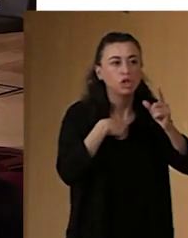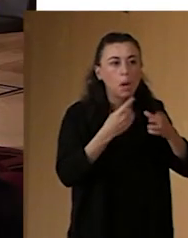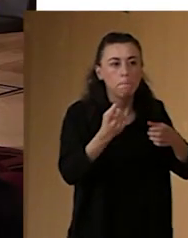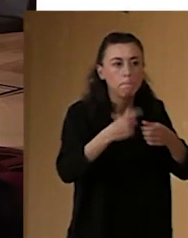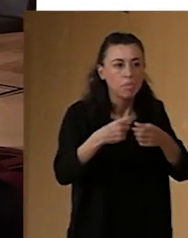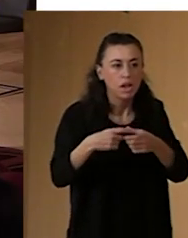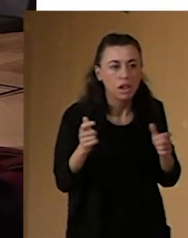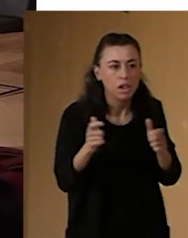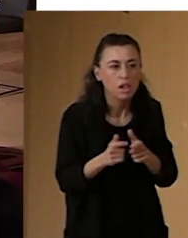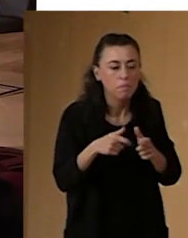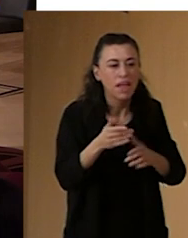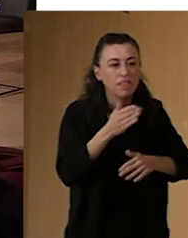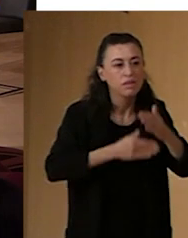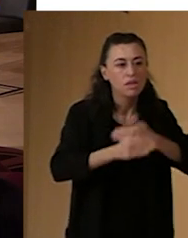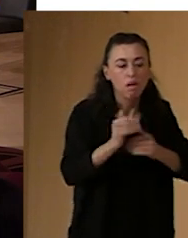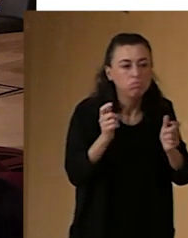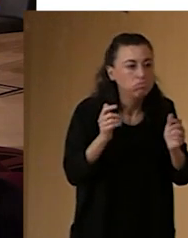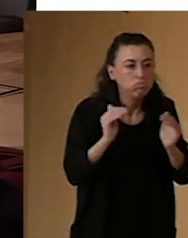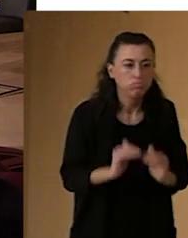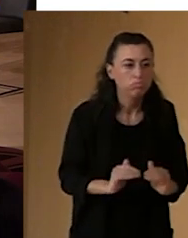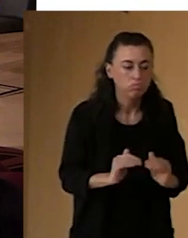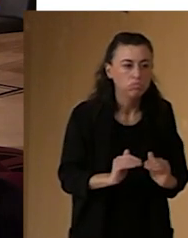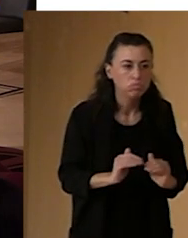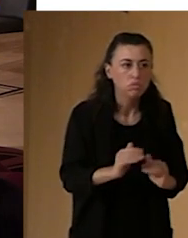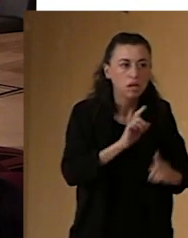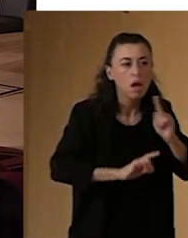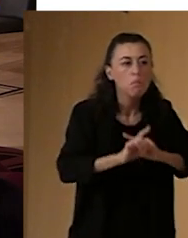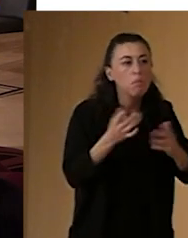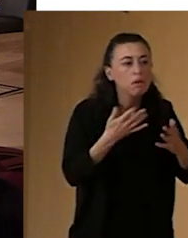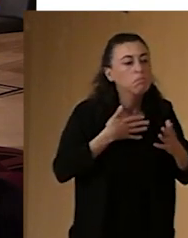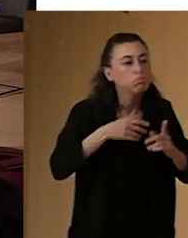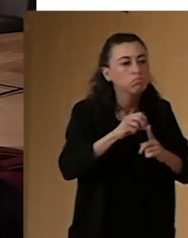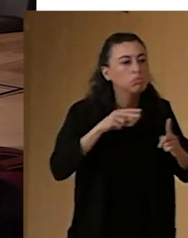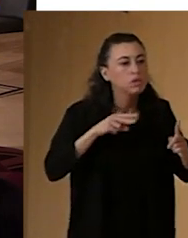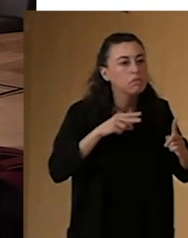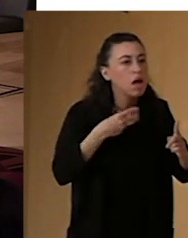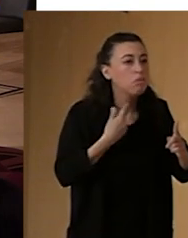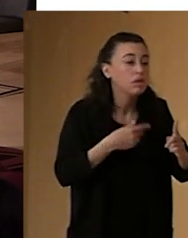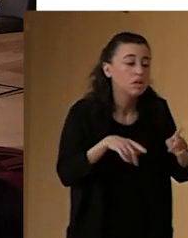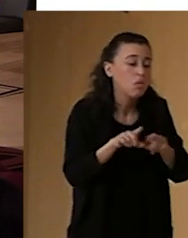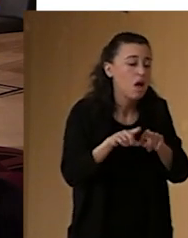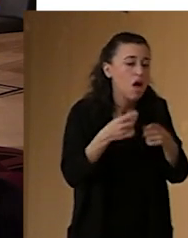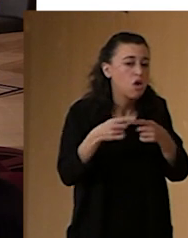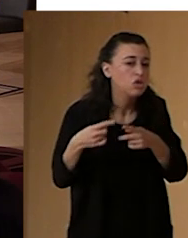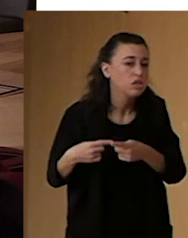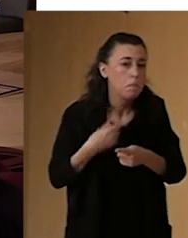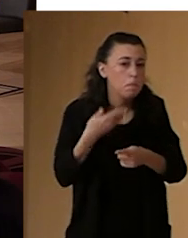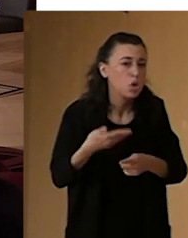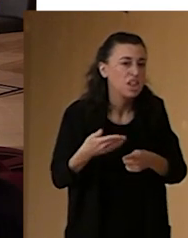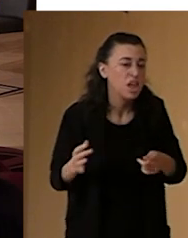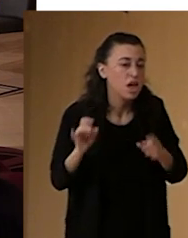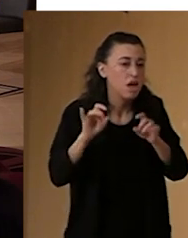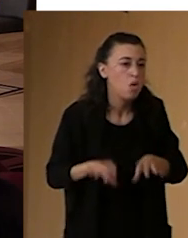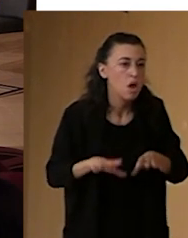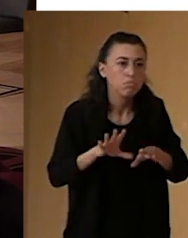Pero, ¿cuál es la raíz de este problema? Pues bueno, desde nuestro punto de vista, como casi todas las cosas importantes, consideramos que es falta de formación y falta